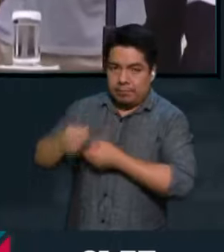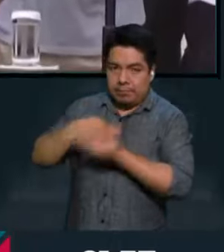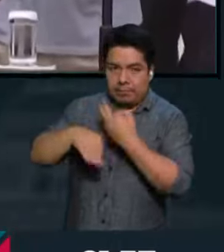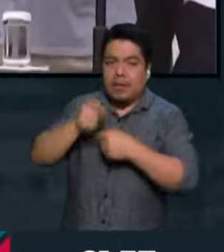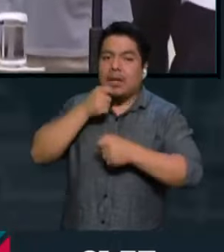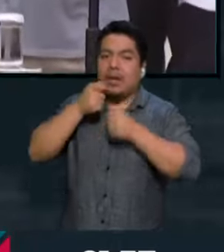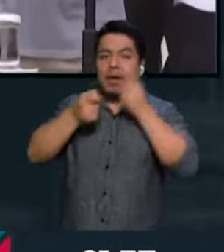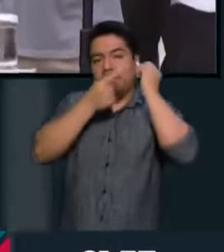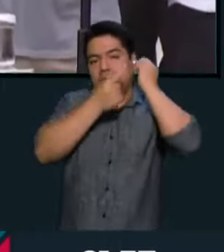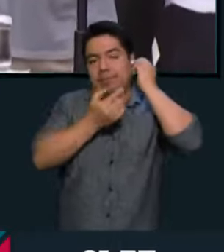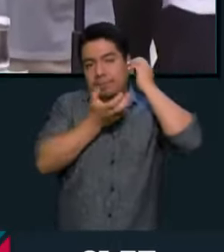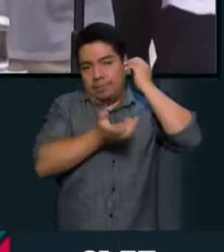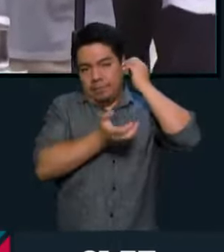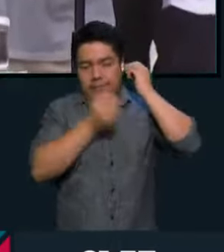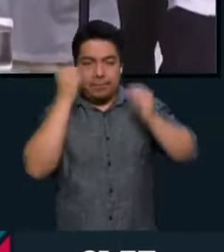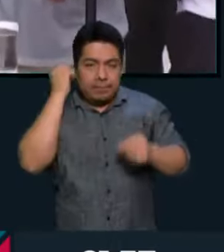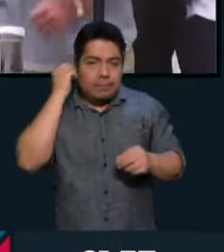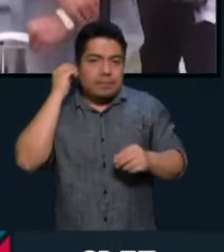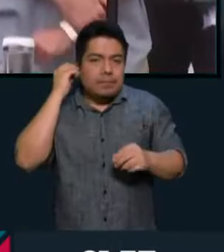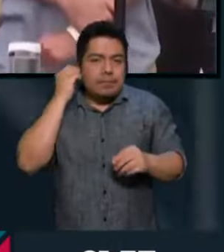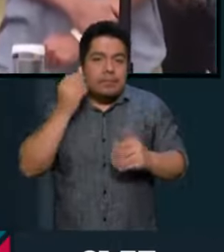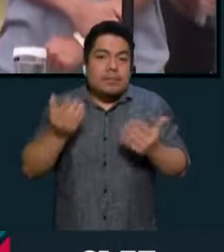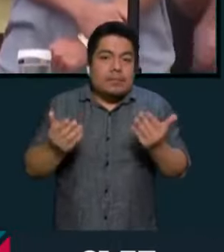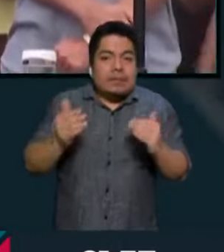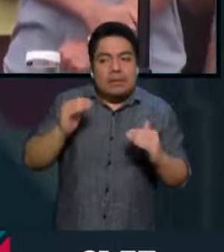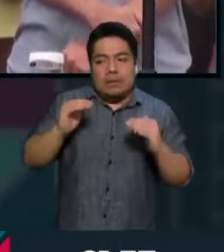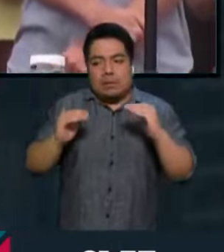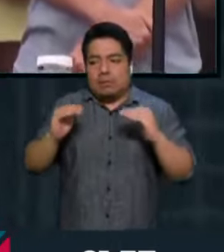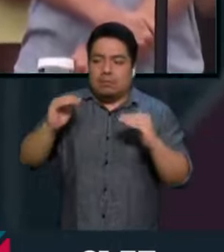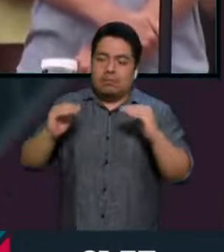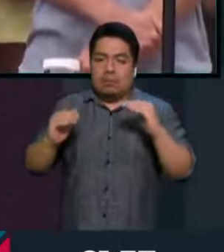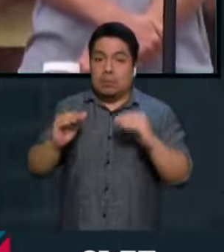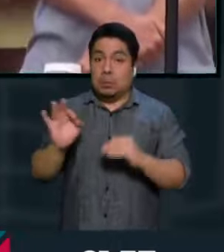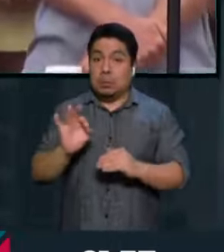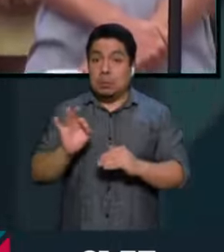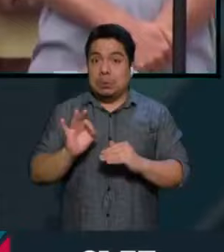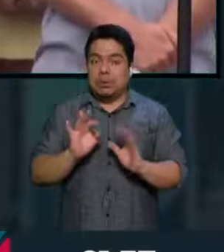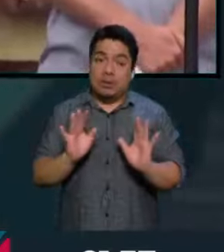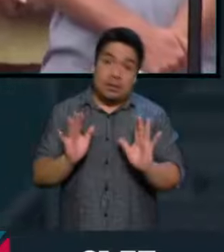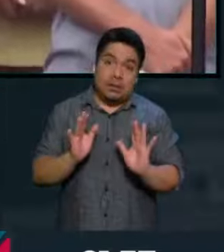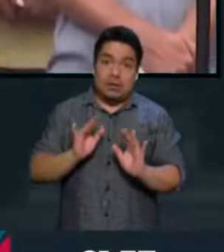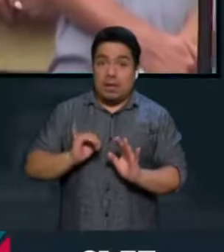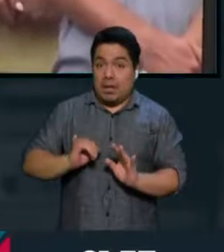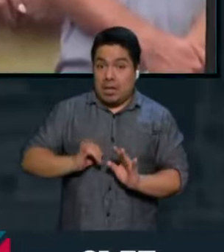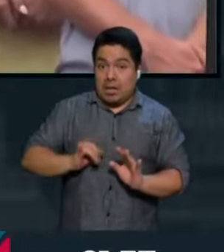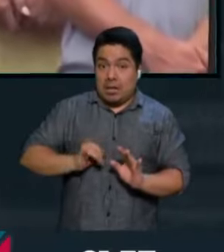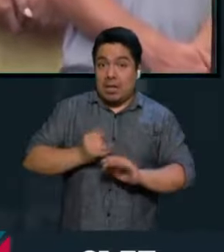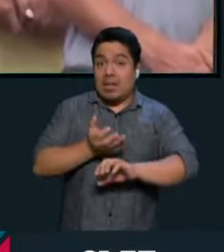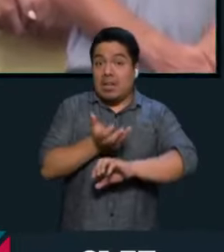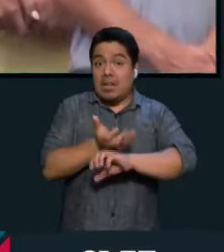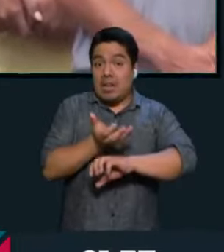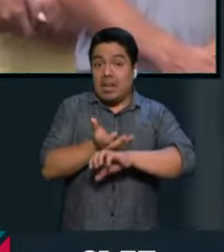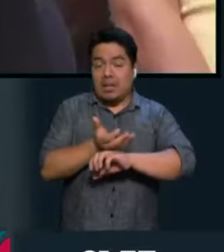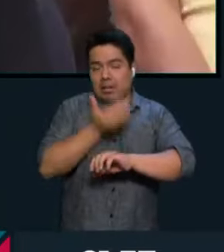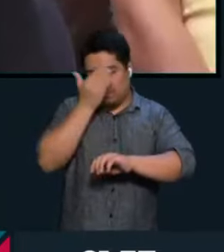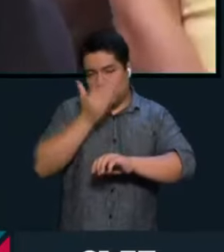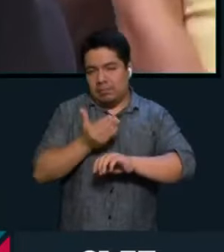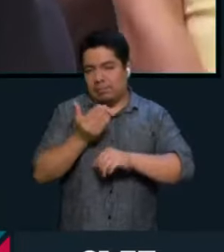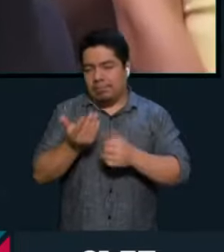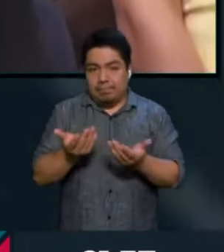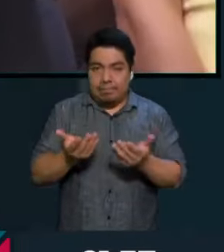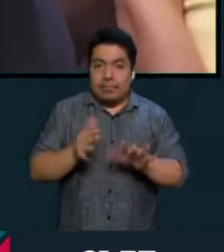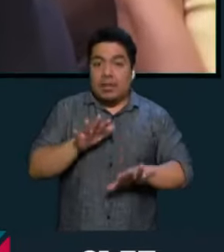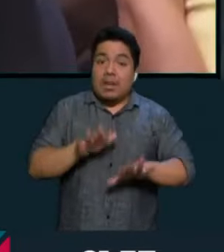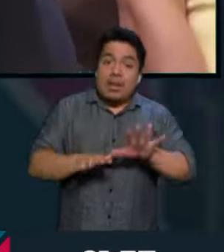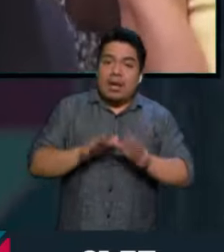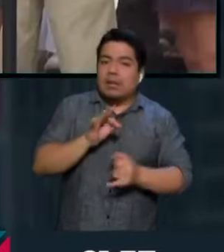comunicación estadounidense y se va a mover de una manera muy interesante. Estos estadounidenses, pues la verdad tienen esa cosa, ¿no?